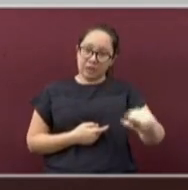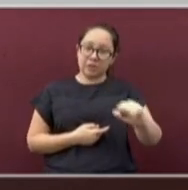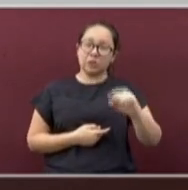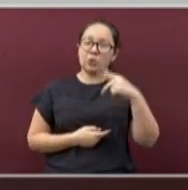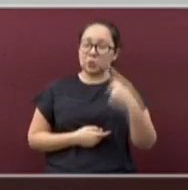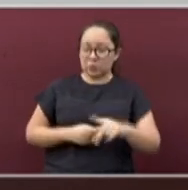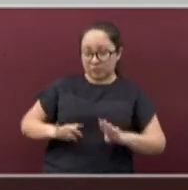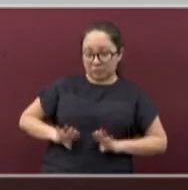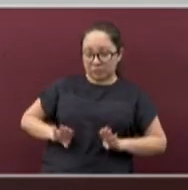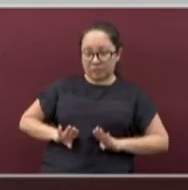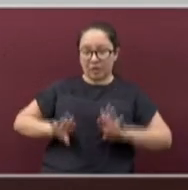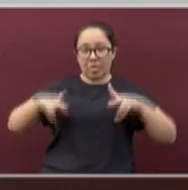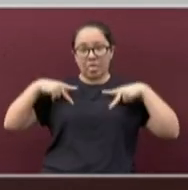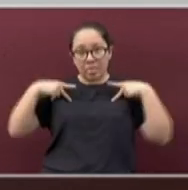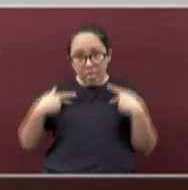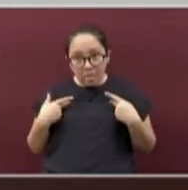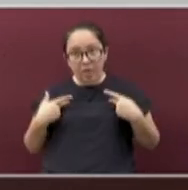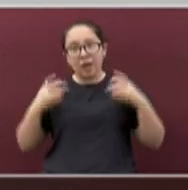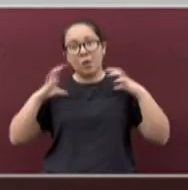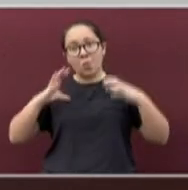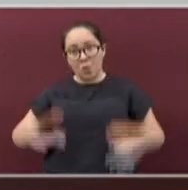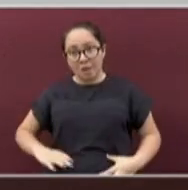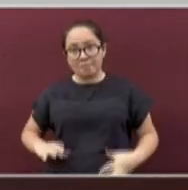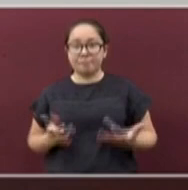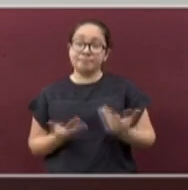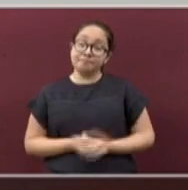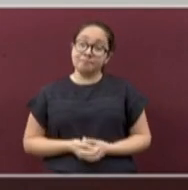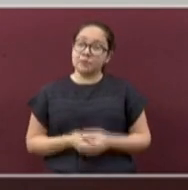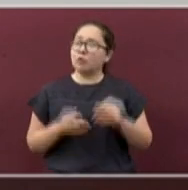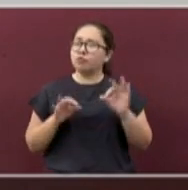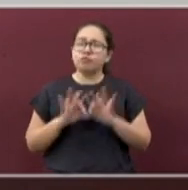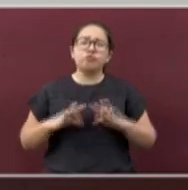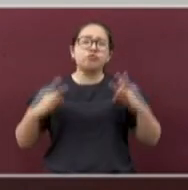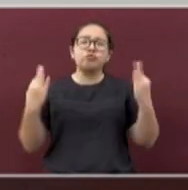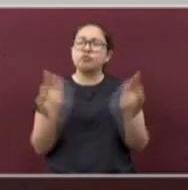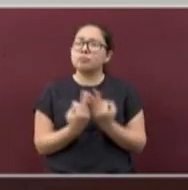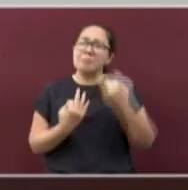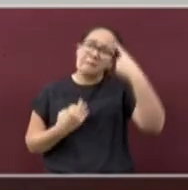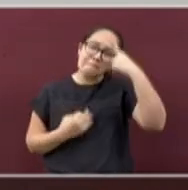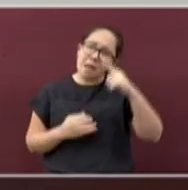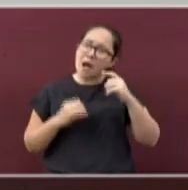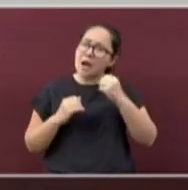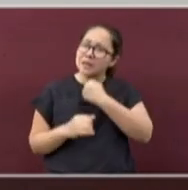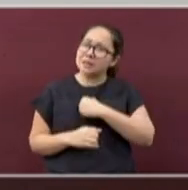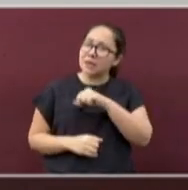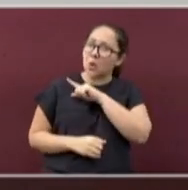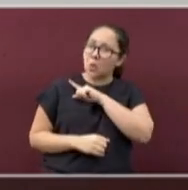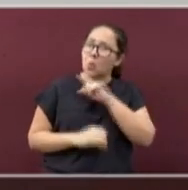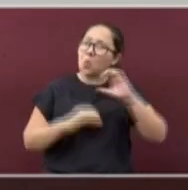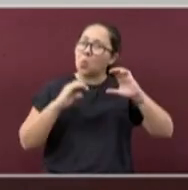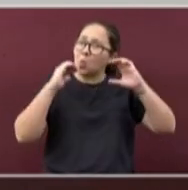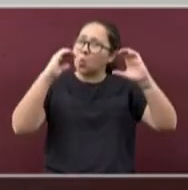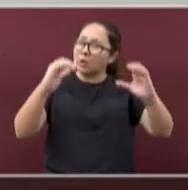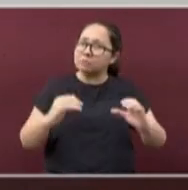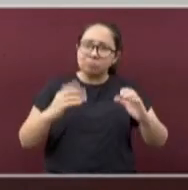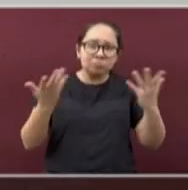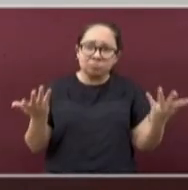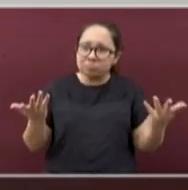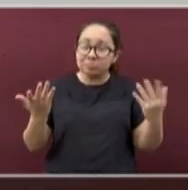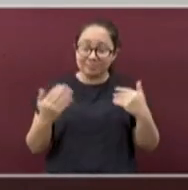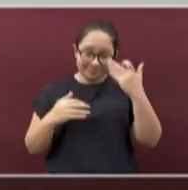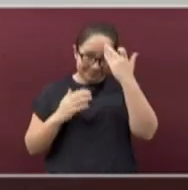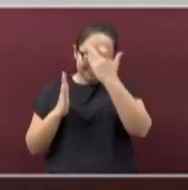inmune bajo. Una manera de cuidar su salud es, en esta temporada de frío, además